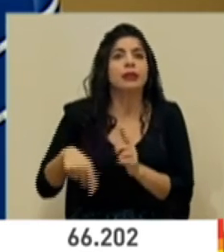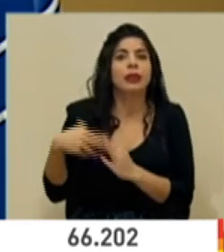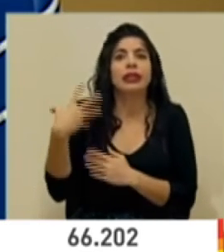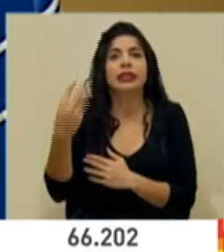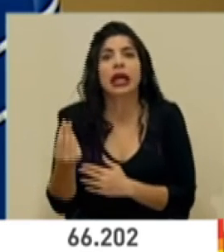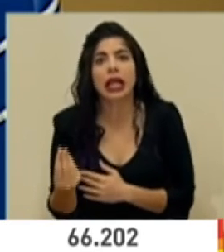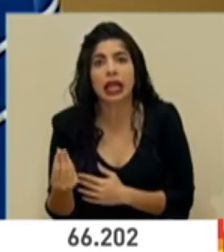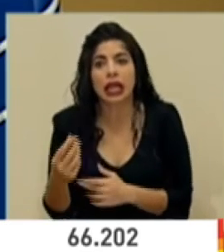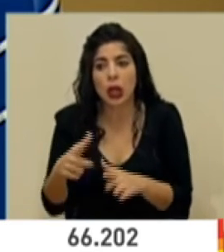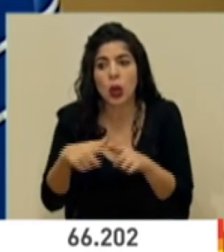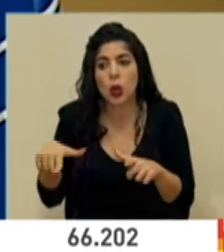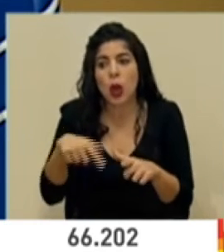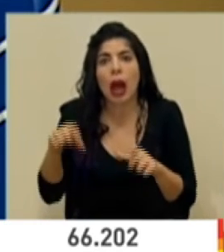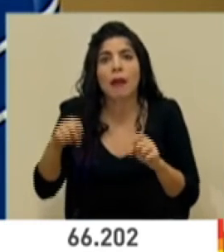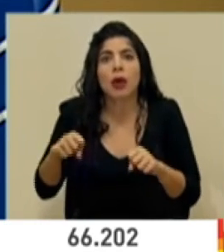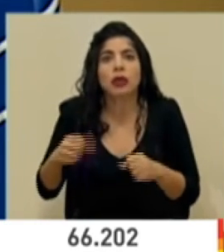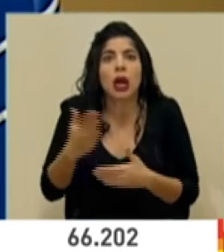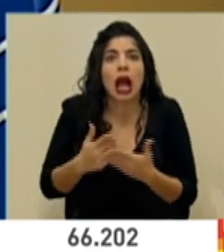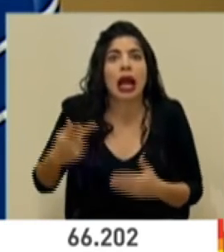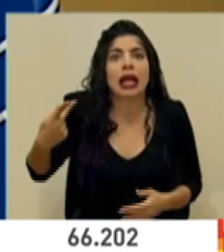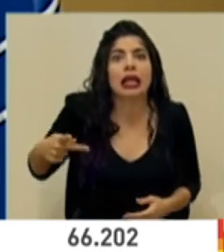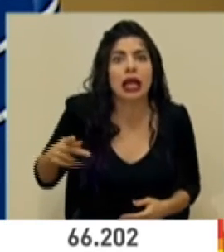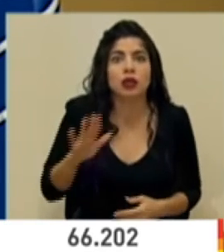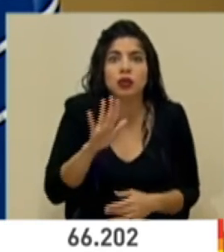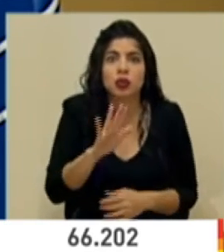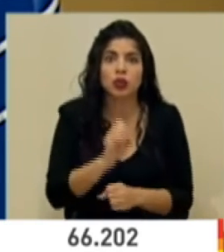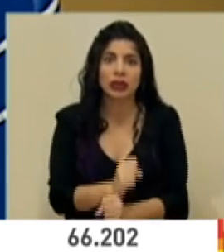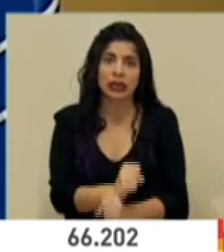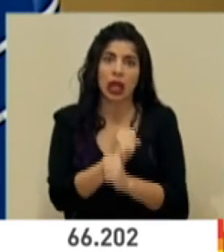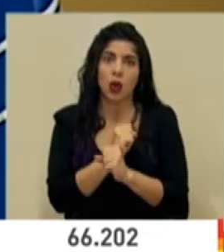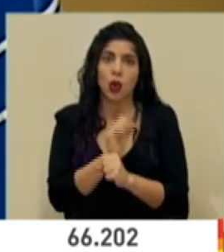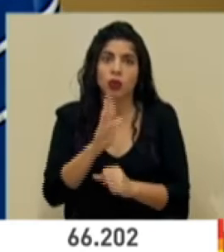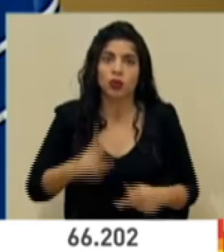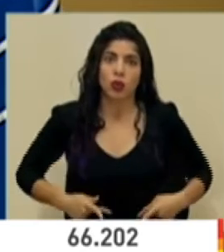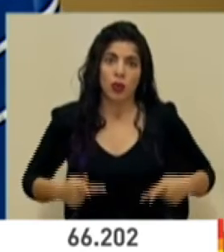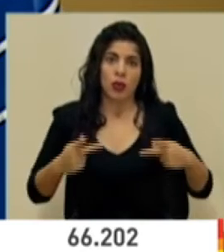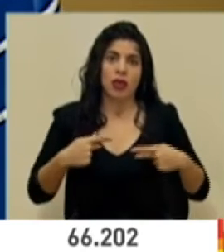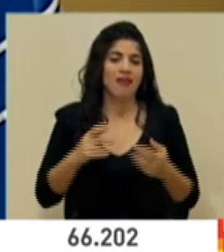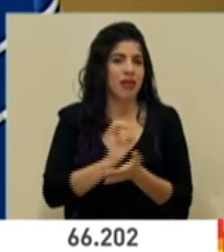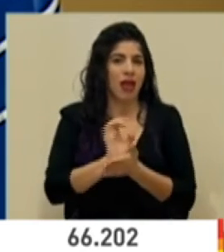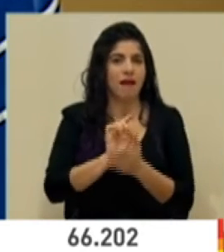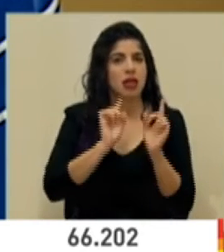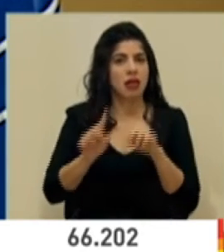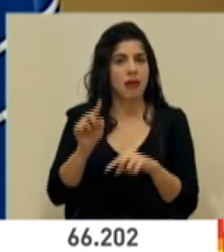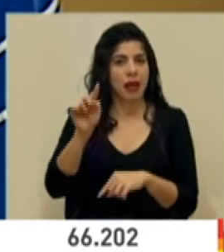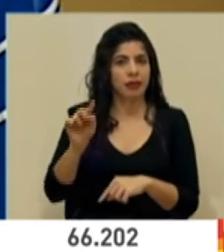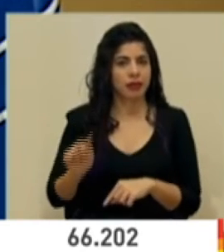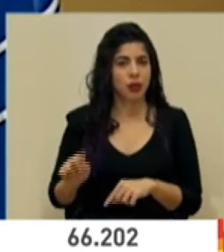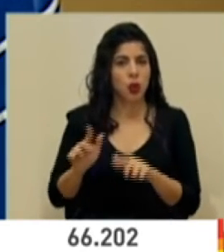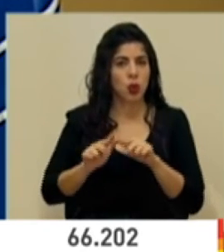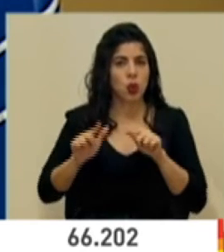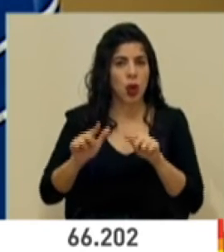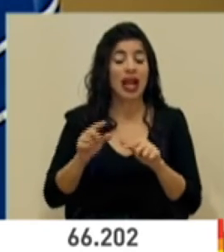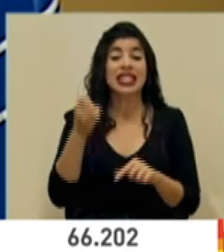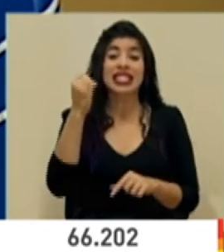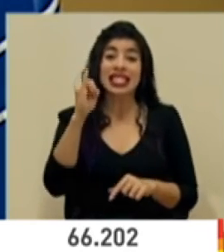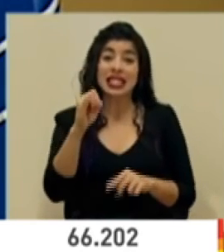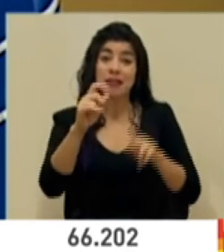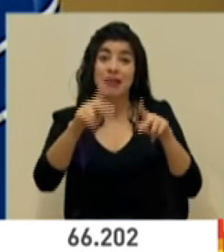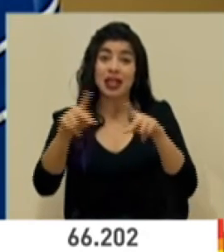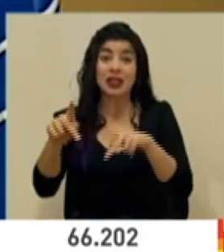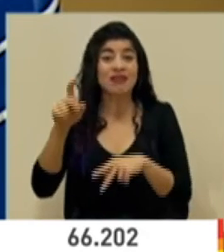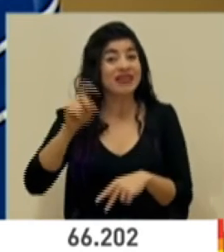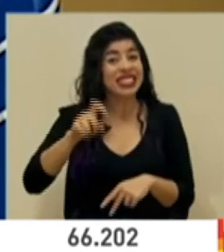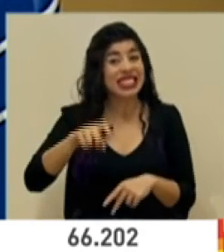eventualmente puedan correr algún riesgo a su seguridad y la vida. Y también para las personas que necesariamente tengan